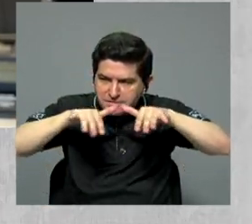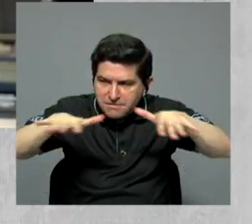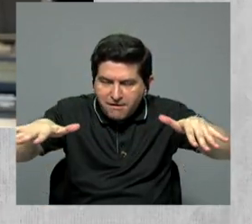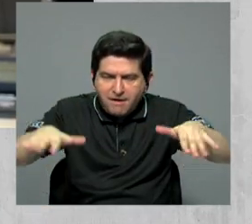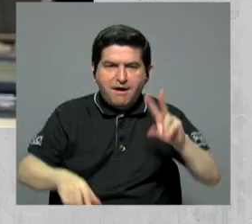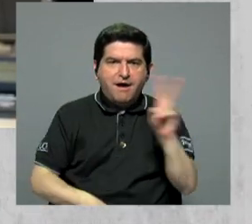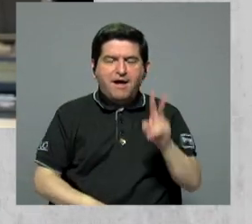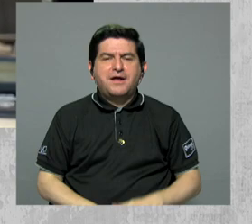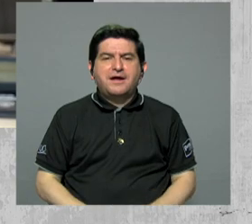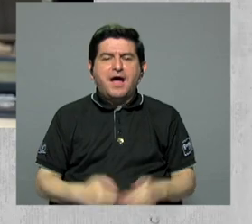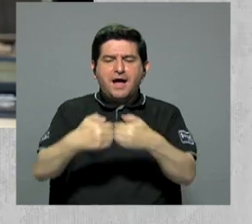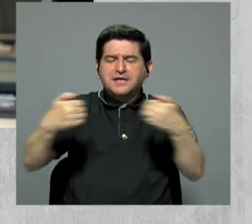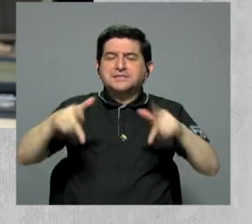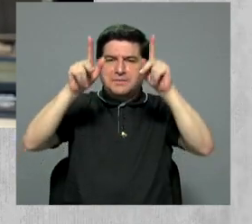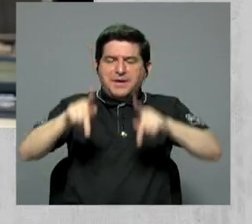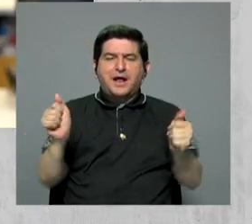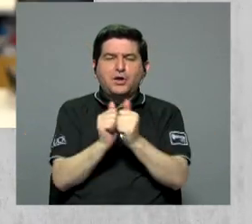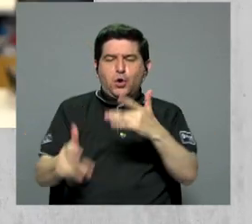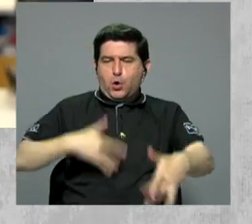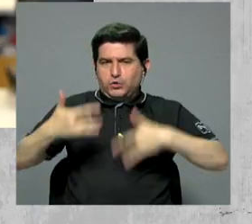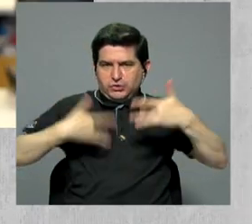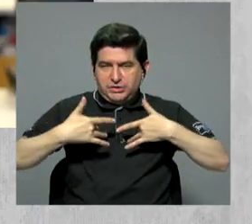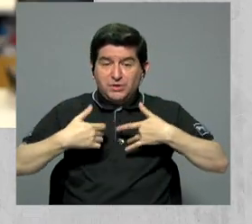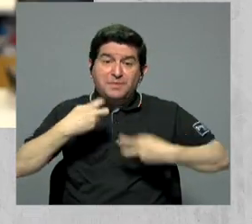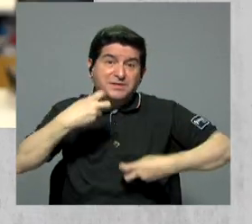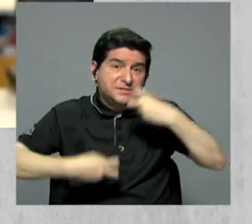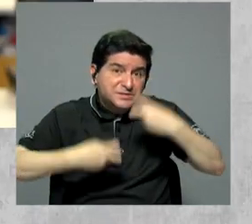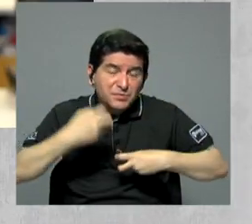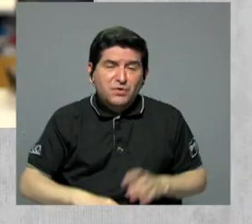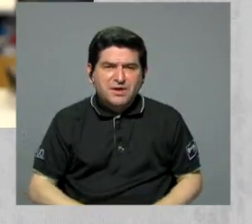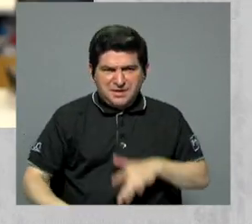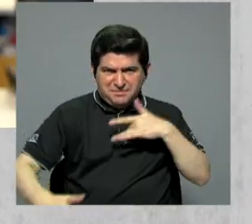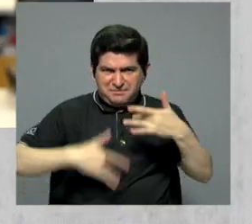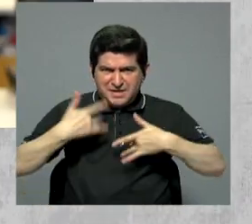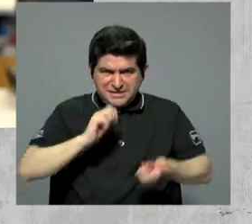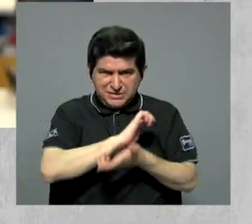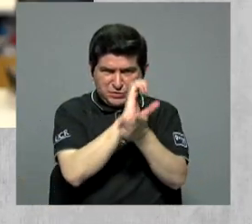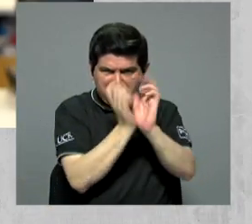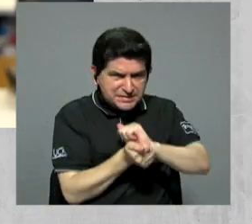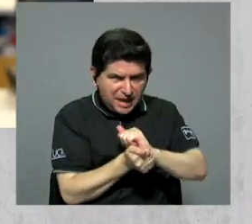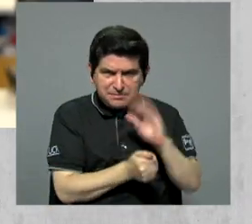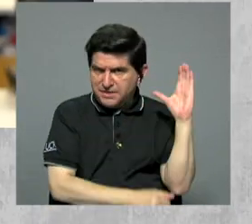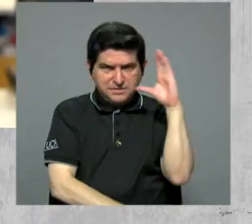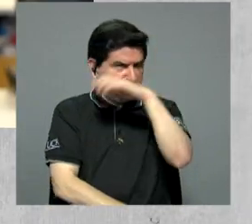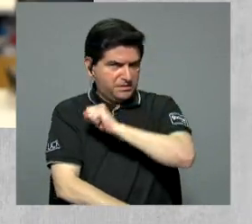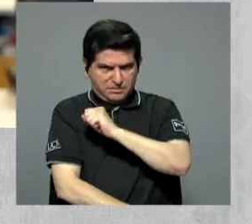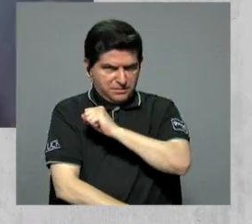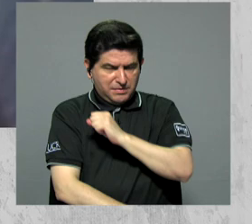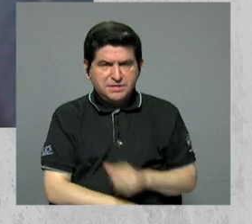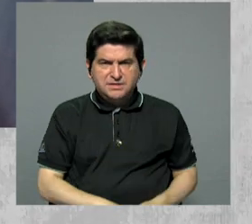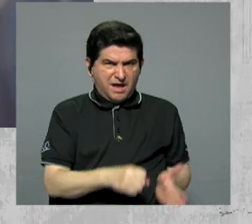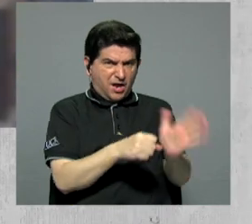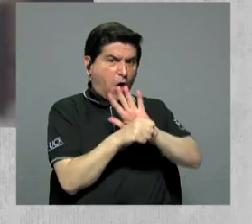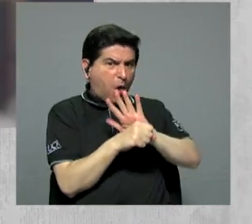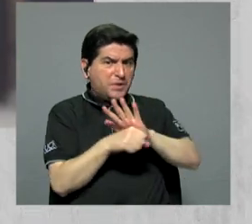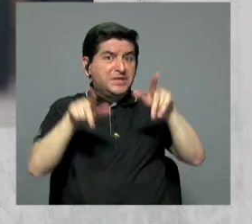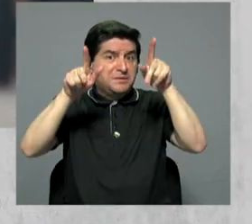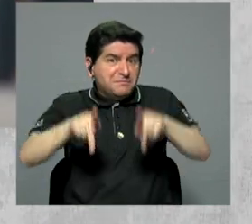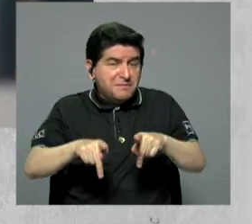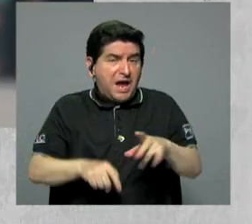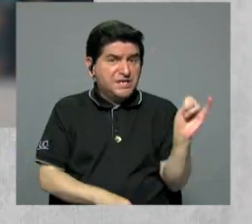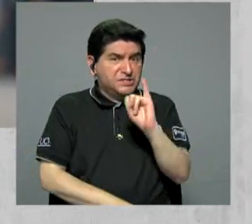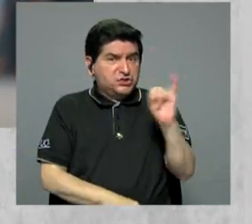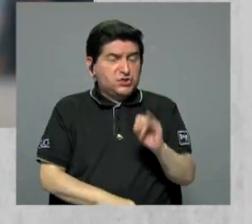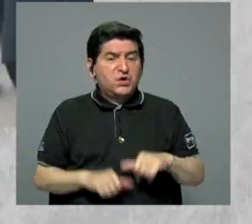virus es aislar a las personas con síntomas. El problema es que si los síntomas cambian y no los reconocemos como COVID, las personas